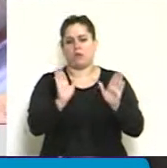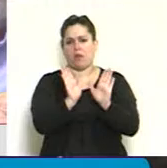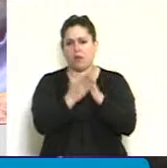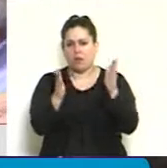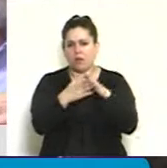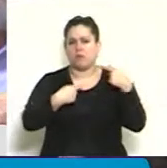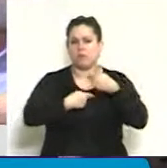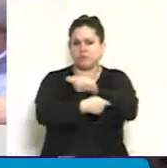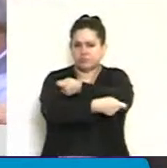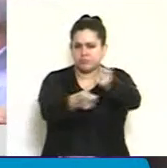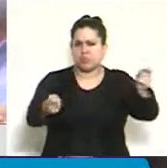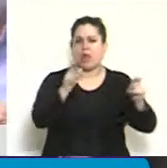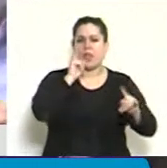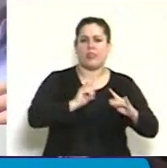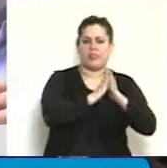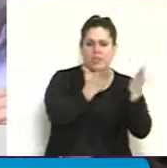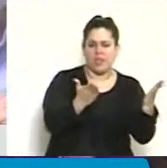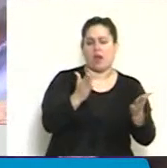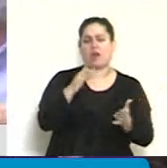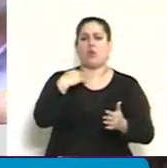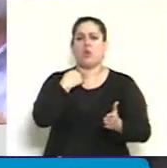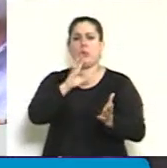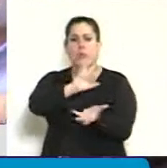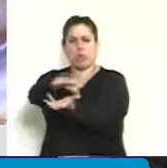misma al diario La Jornada y a las bibliotecas populares.